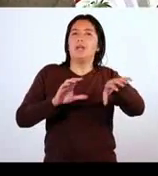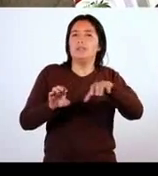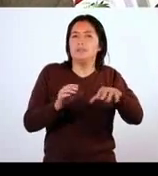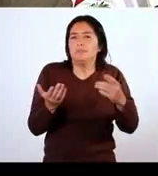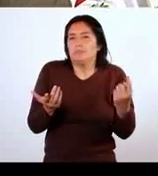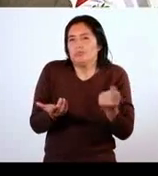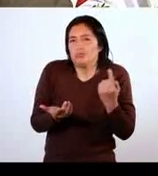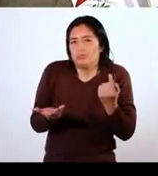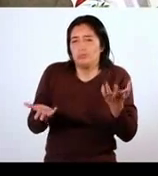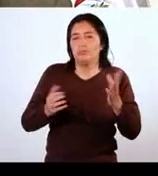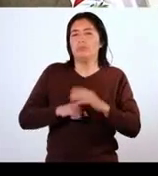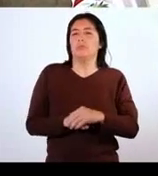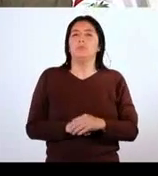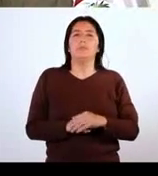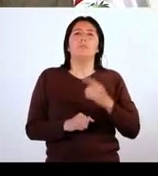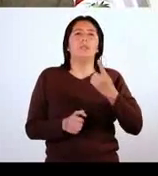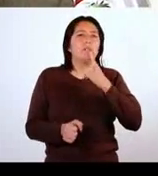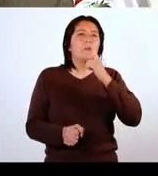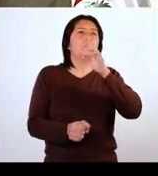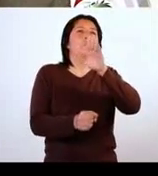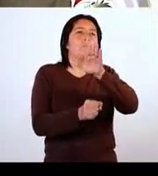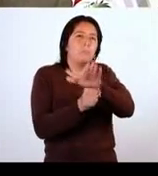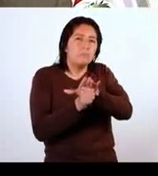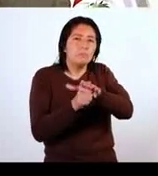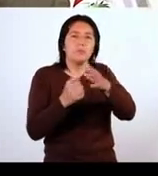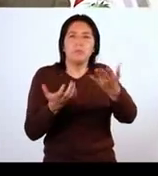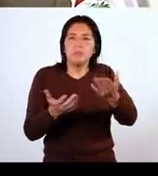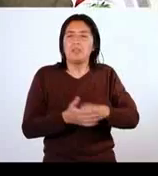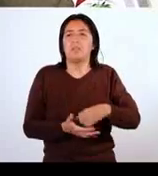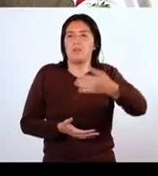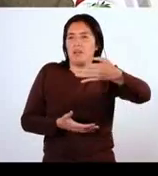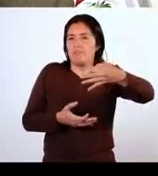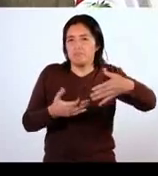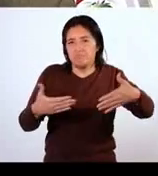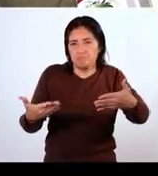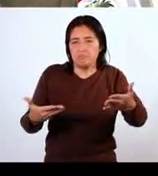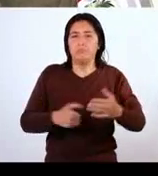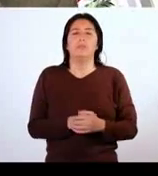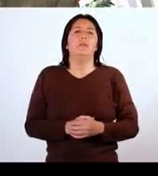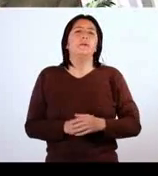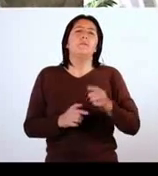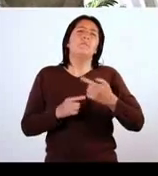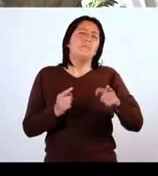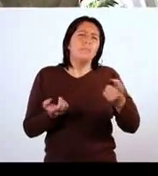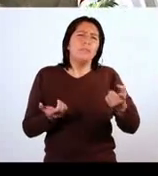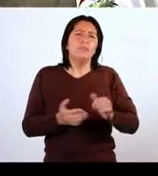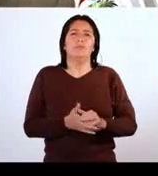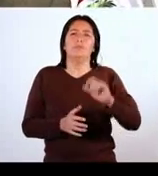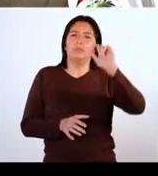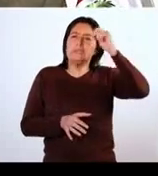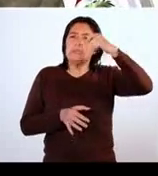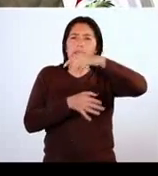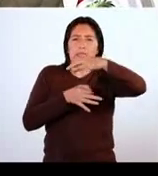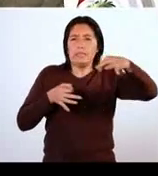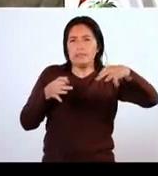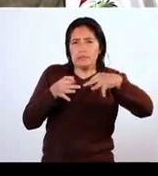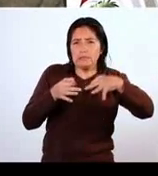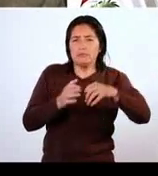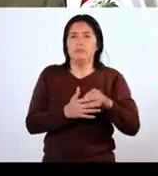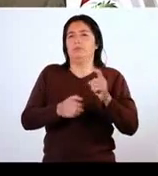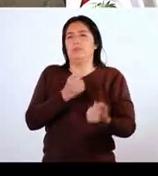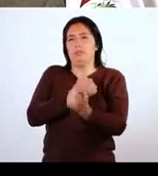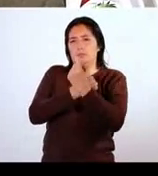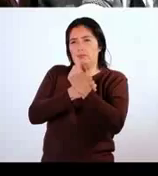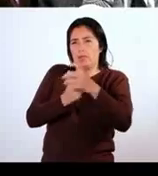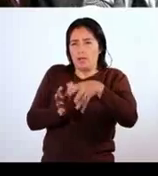simplemente comprometer por las formalidades del caso. Pero desde sí, los arquitectos estamos formados